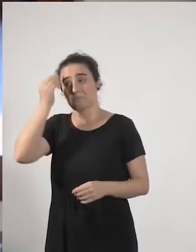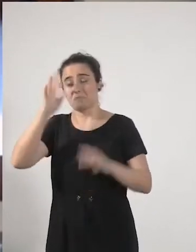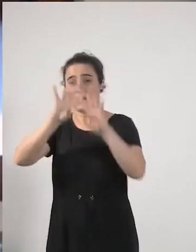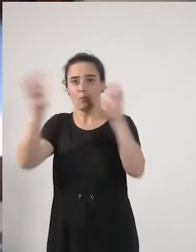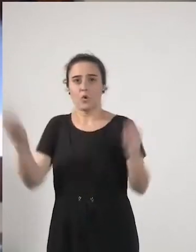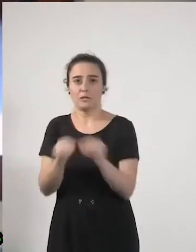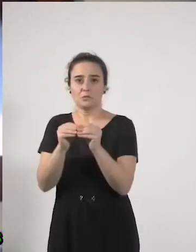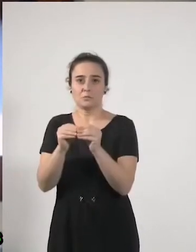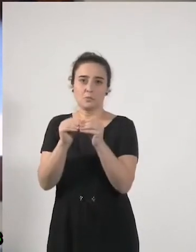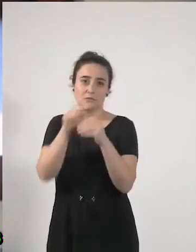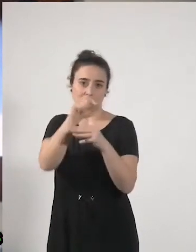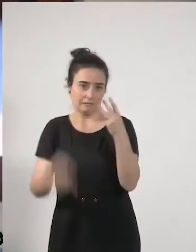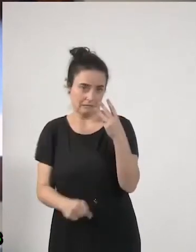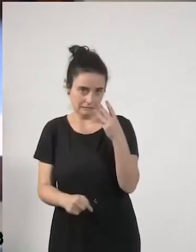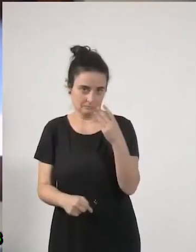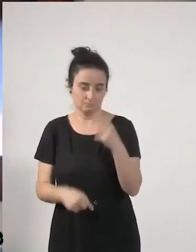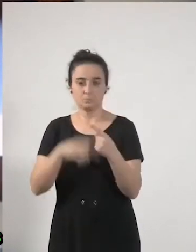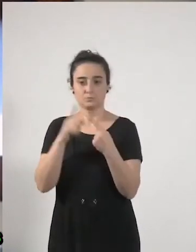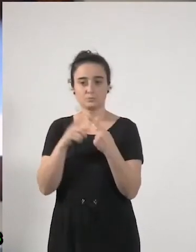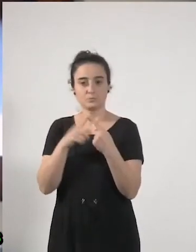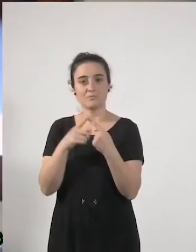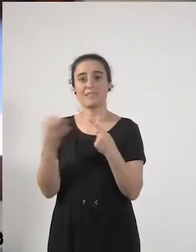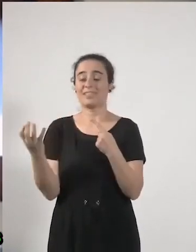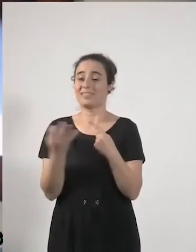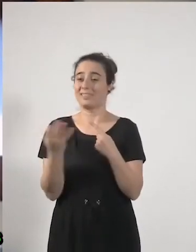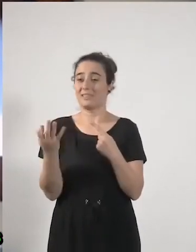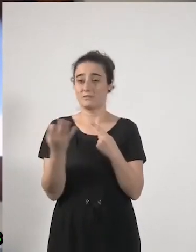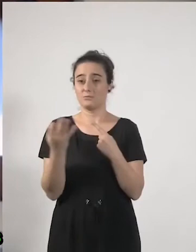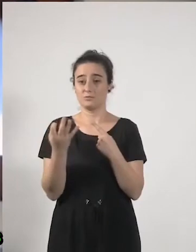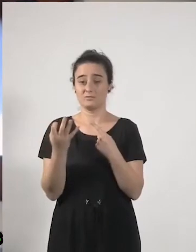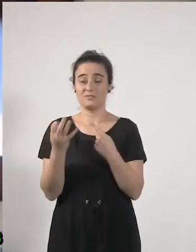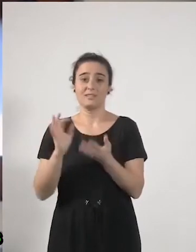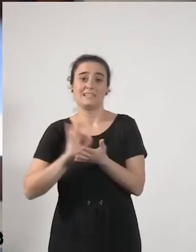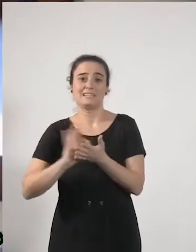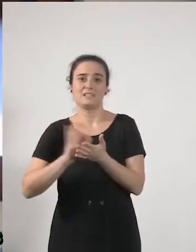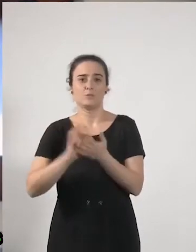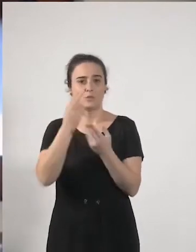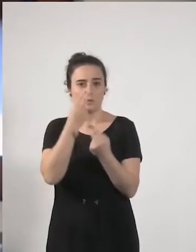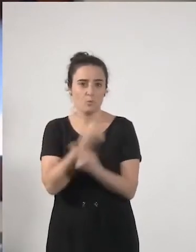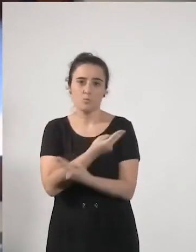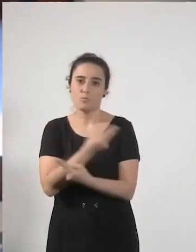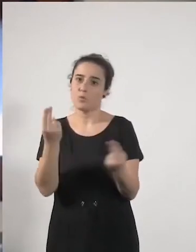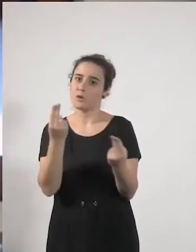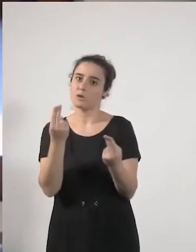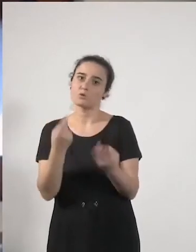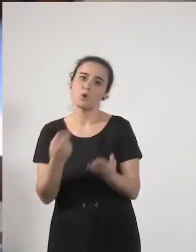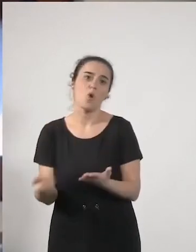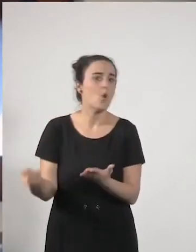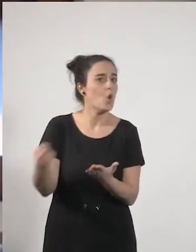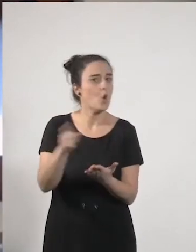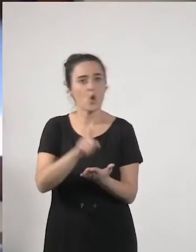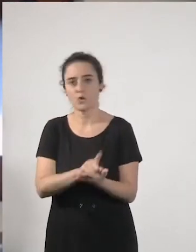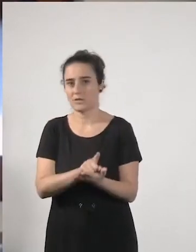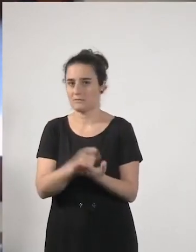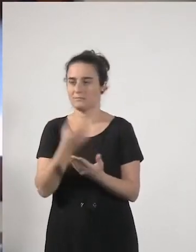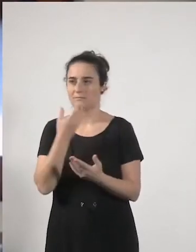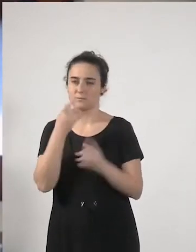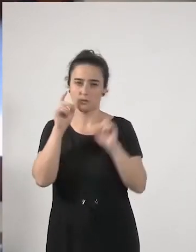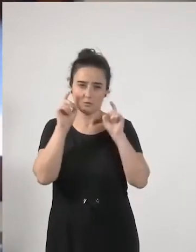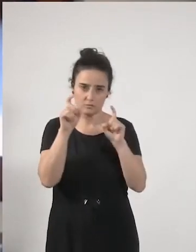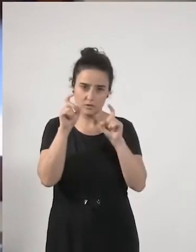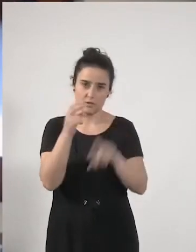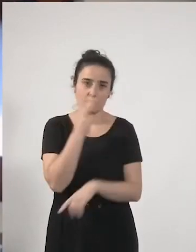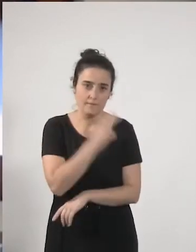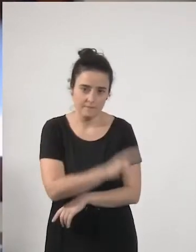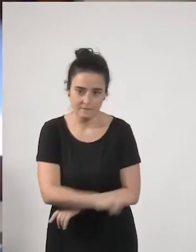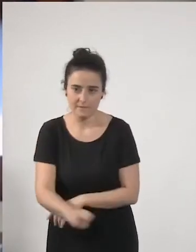cosas la primera restablecer los servicios públicos de educación infantil de